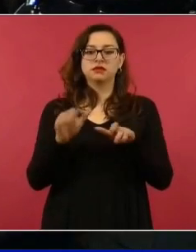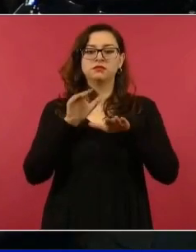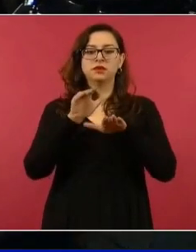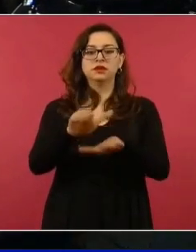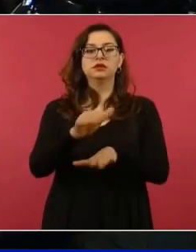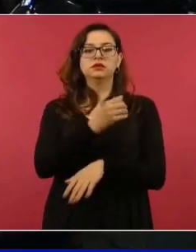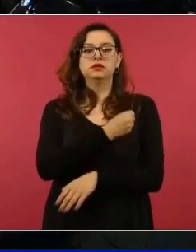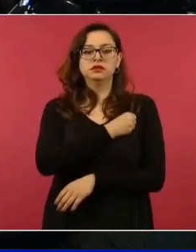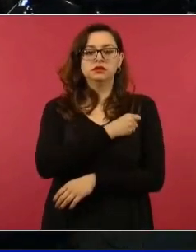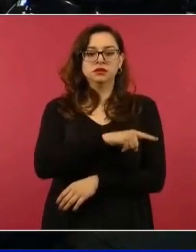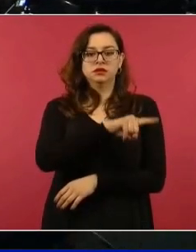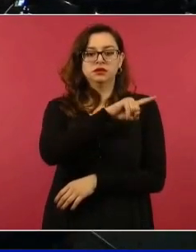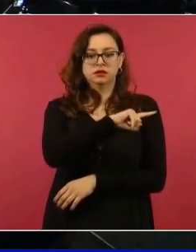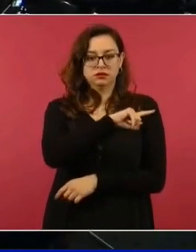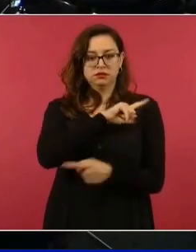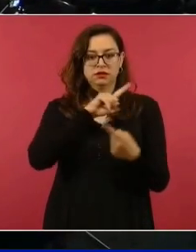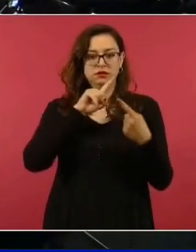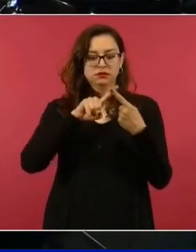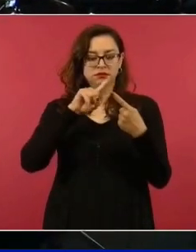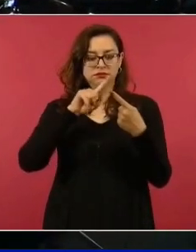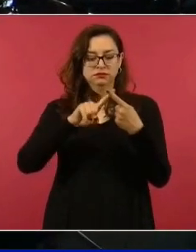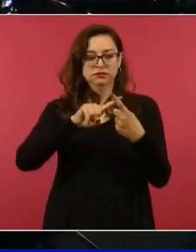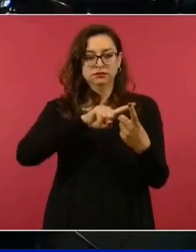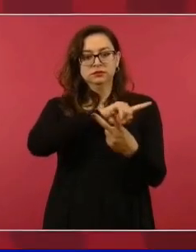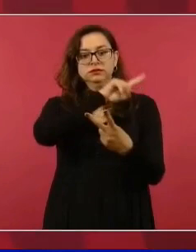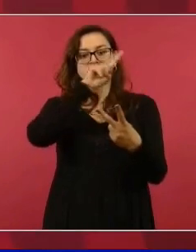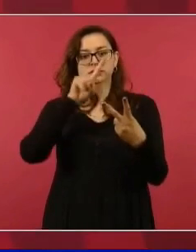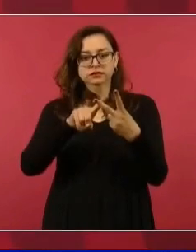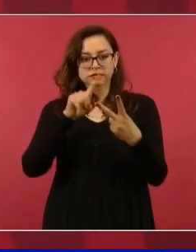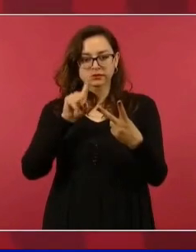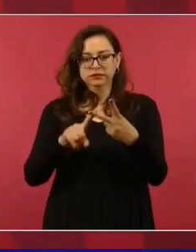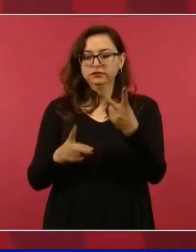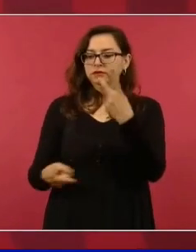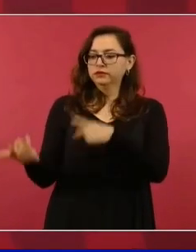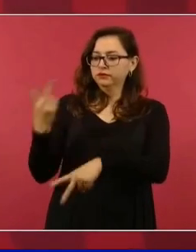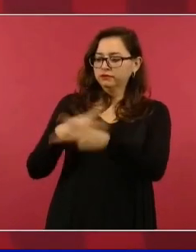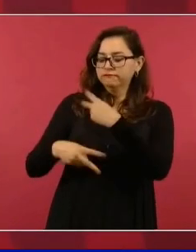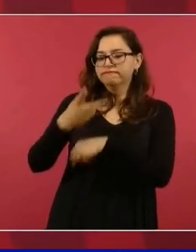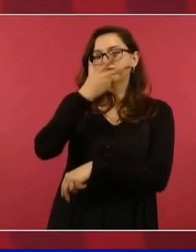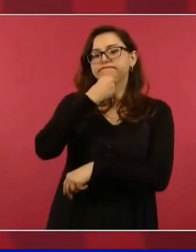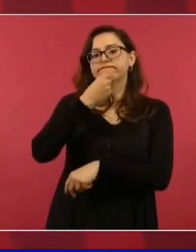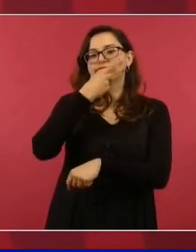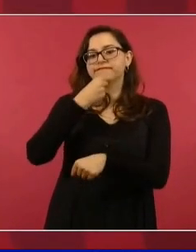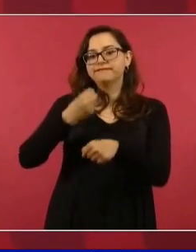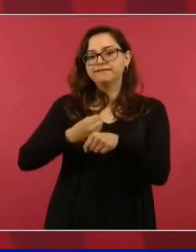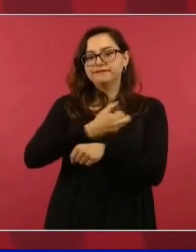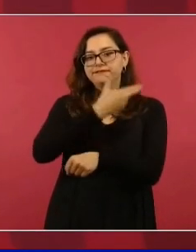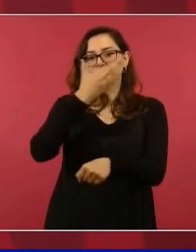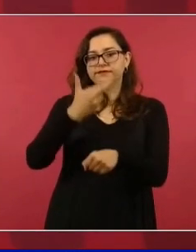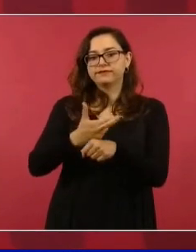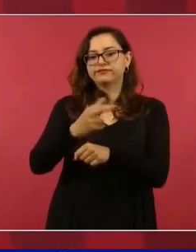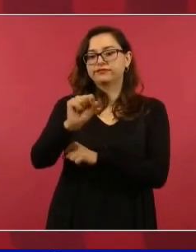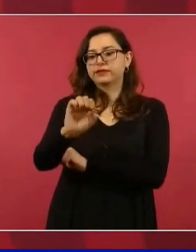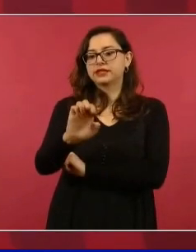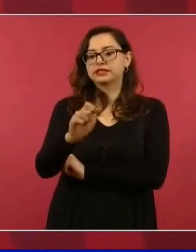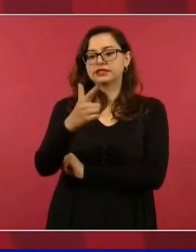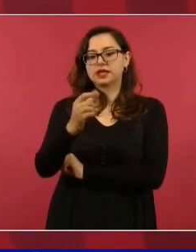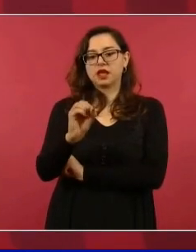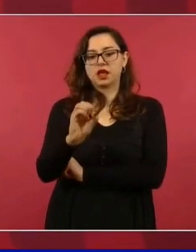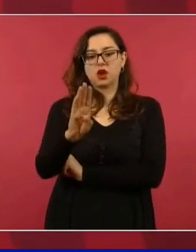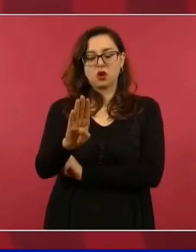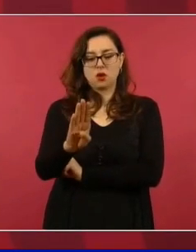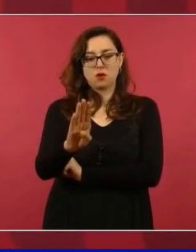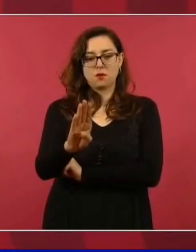está con nosotros el secretario de Gobernación,